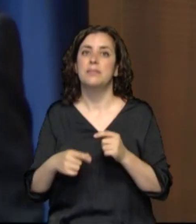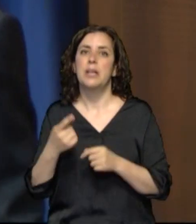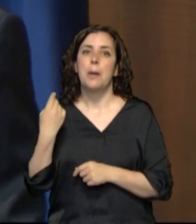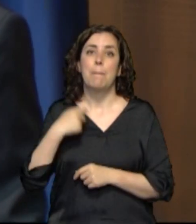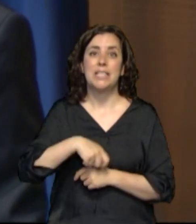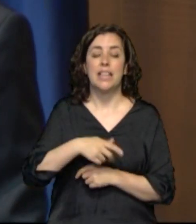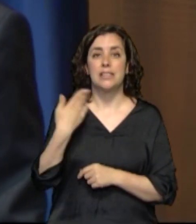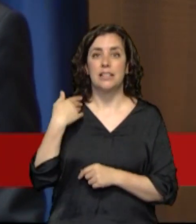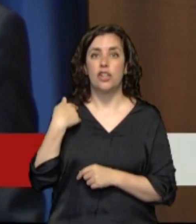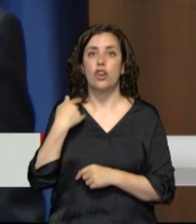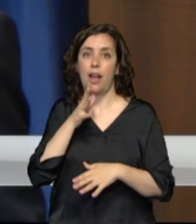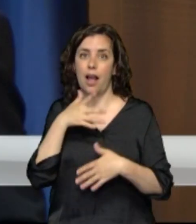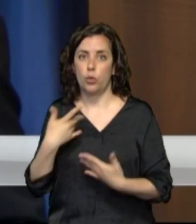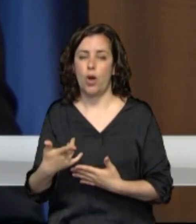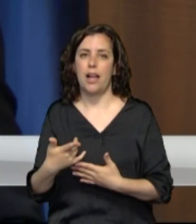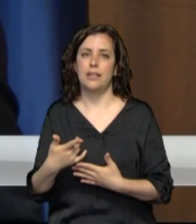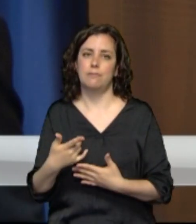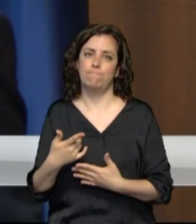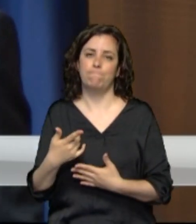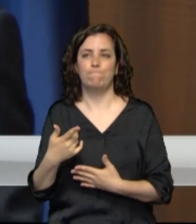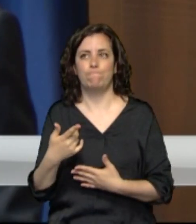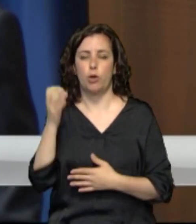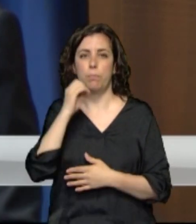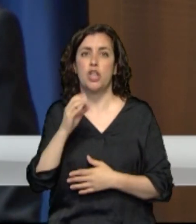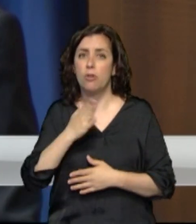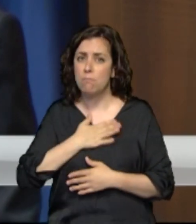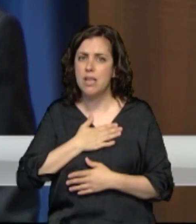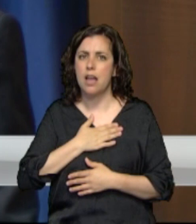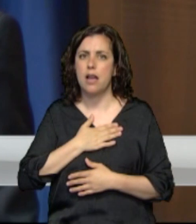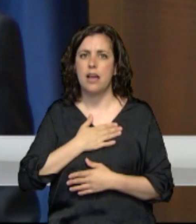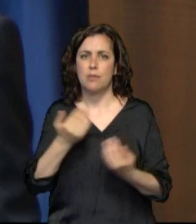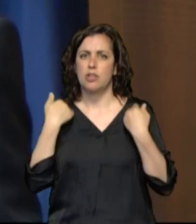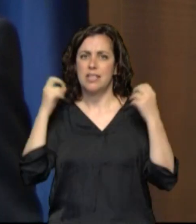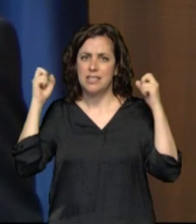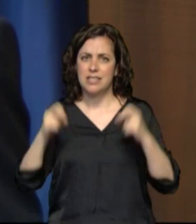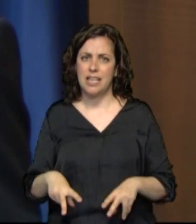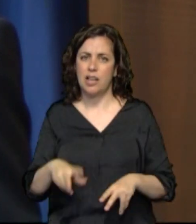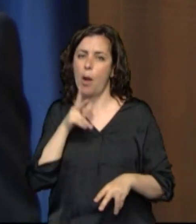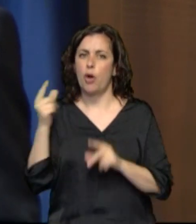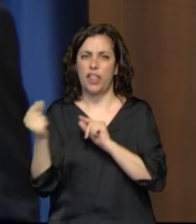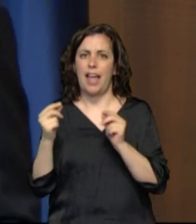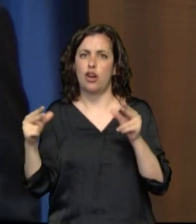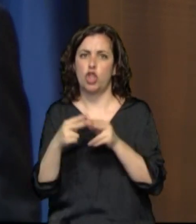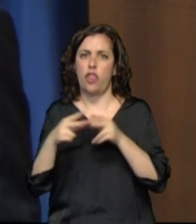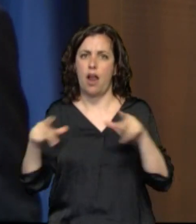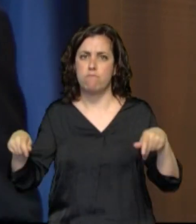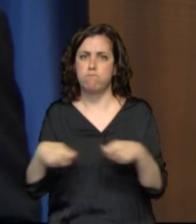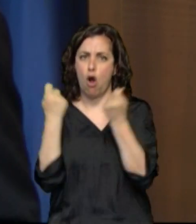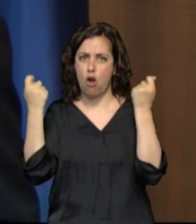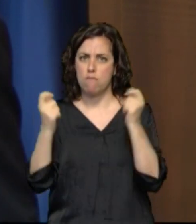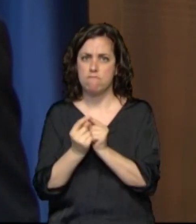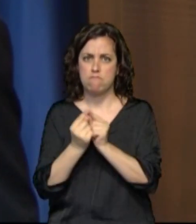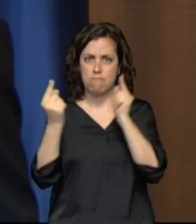En mi opinión, irresponsable, que dinamita el diálogo social y pone en peligro la